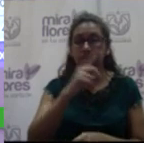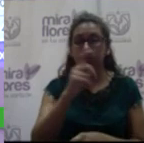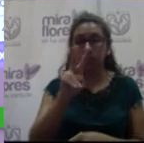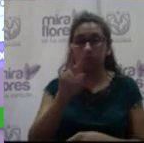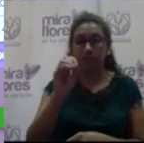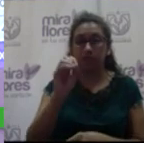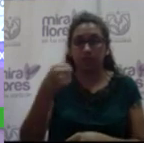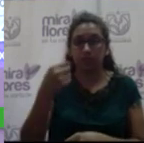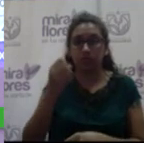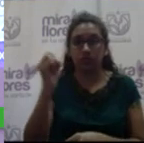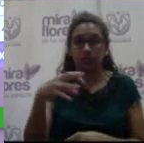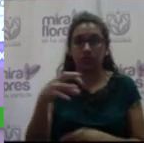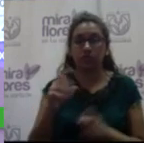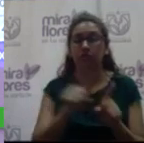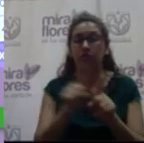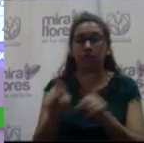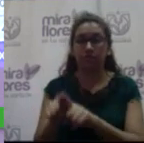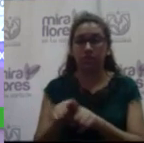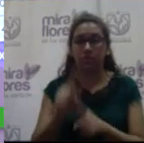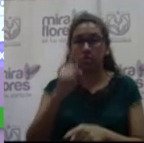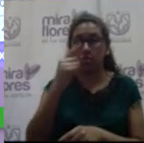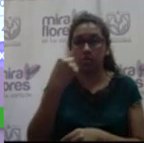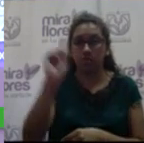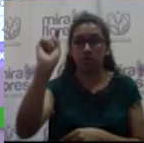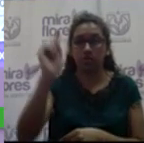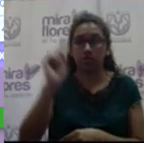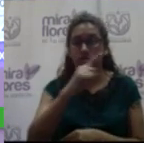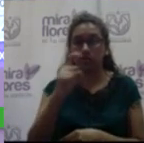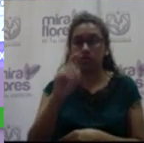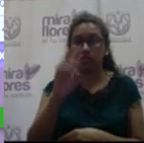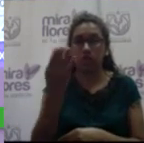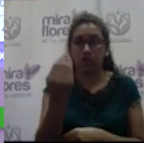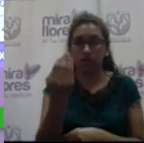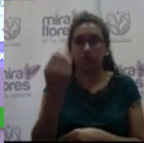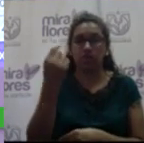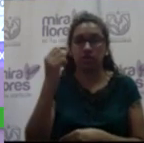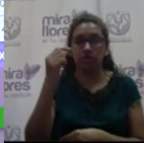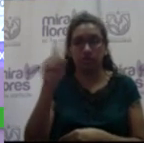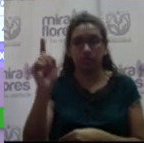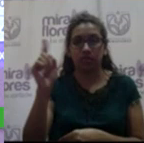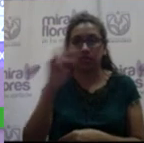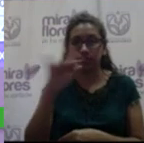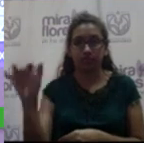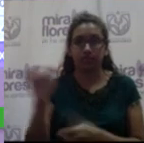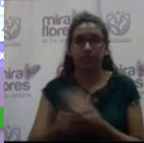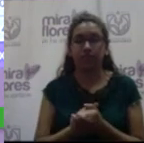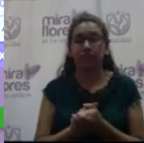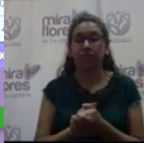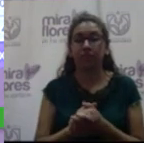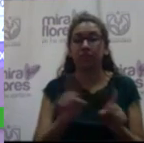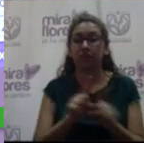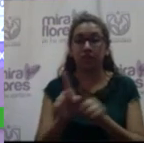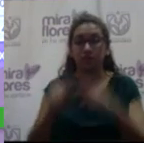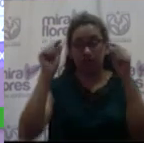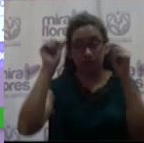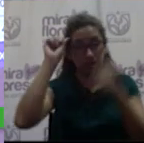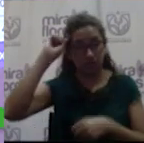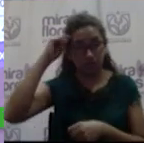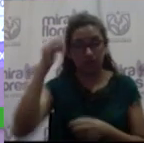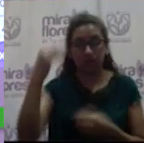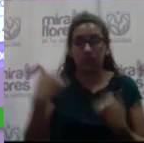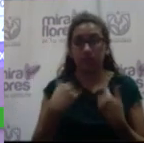Finalmente, sensores del flujo vehicular por un millón 114 mil 849 soles. Como se recuerda, de acuerdo a lo establecido en la